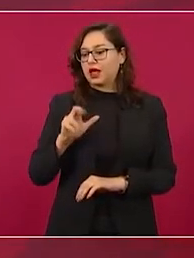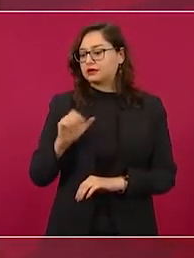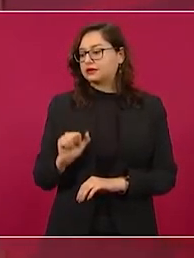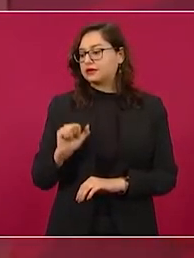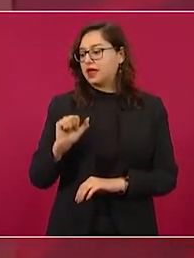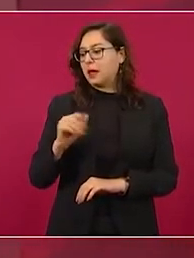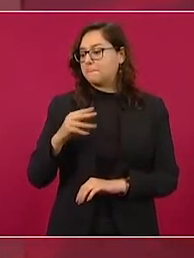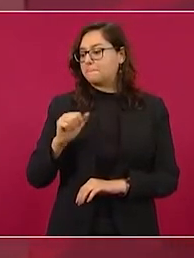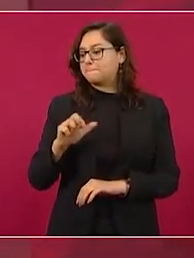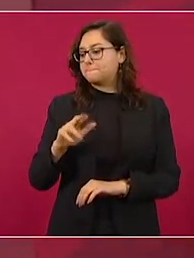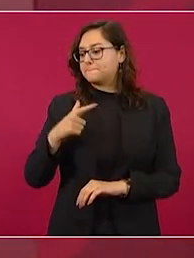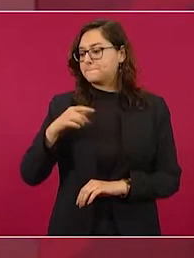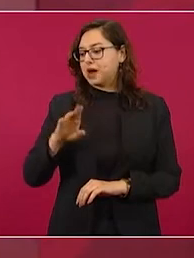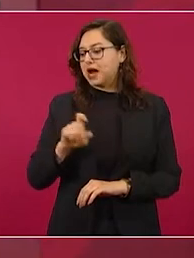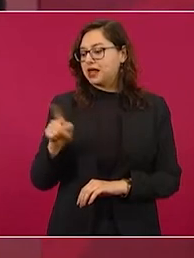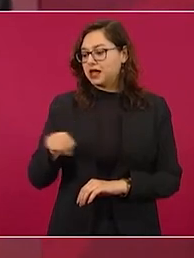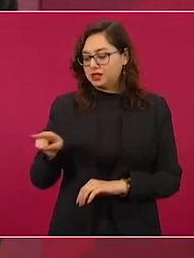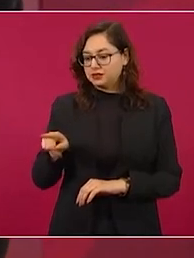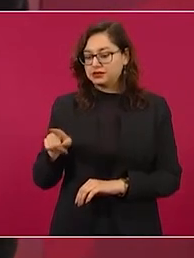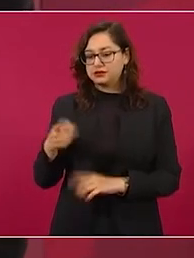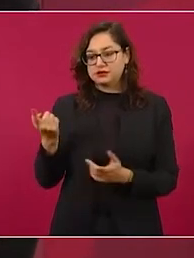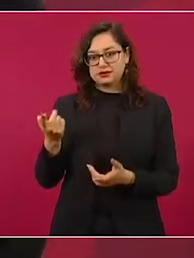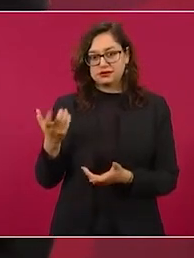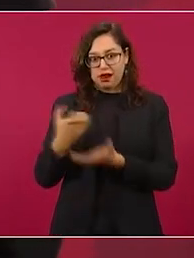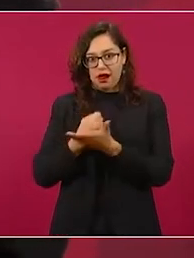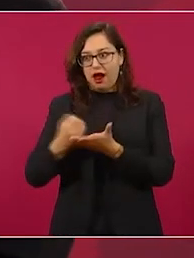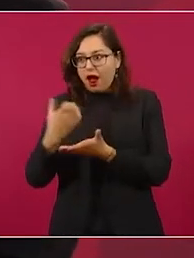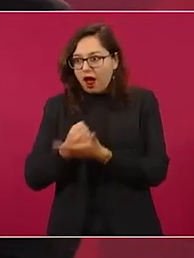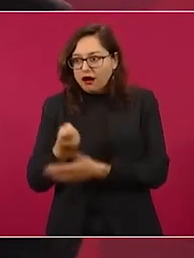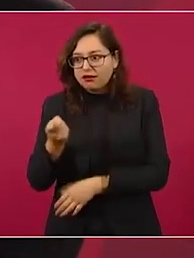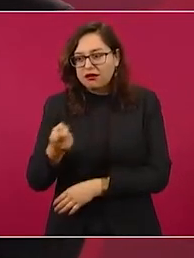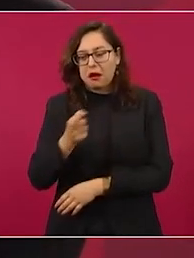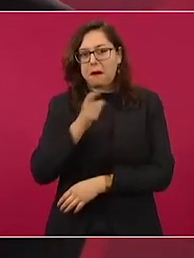llevó a cobrar eso.